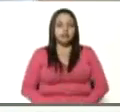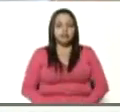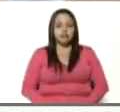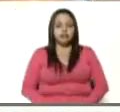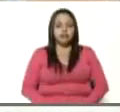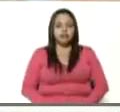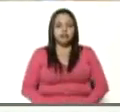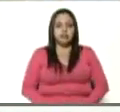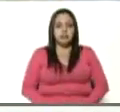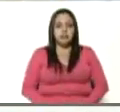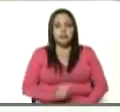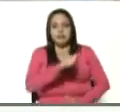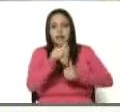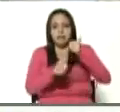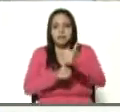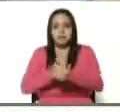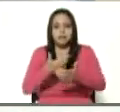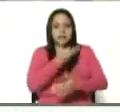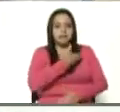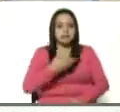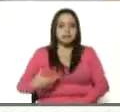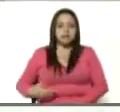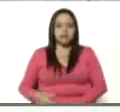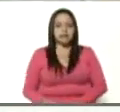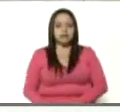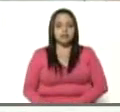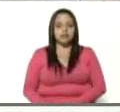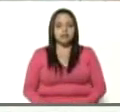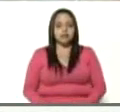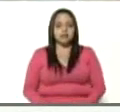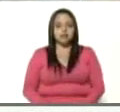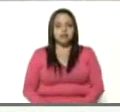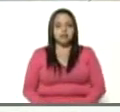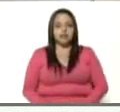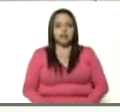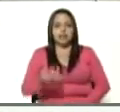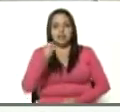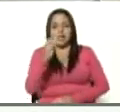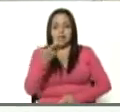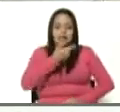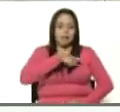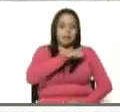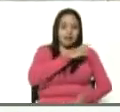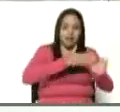la vicepresidenta ejecutiva que se la pasa en Andorra y en Madrid,